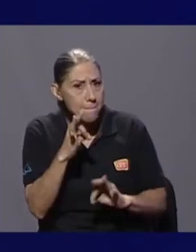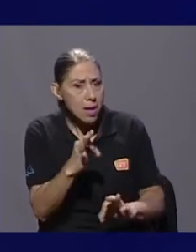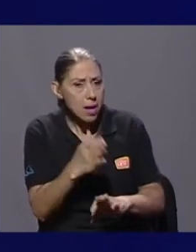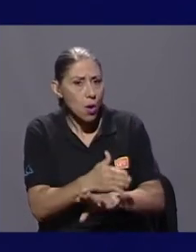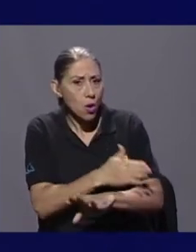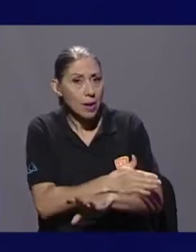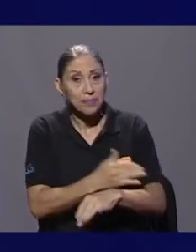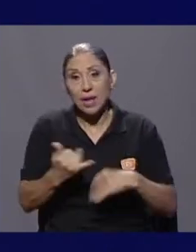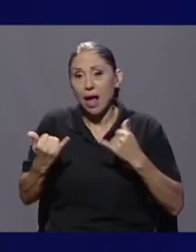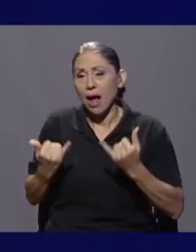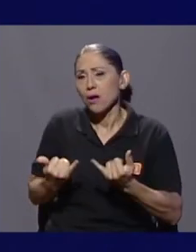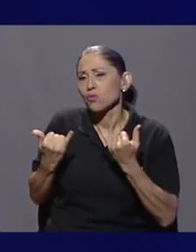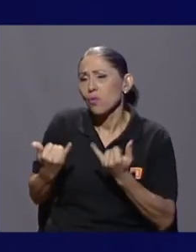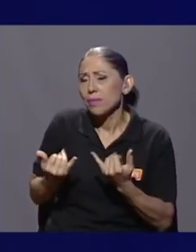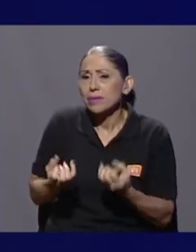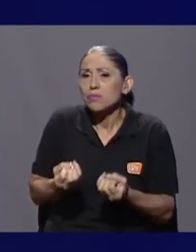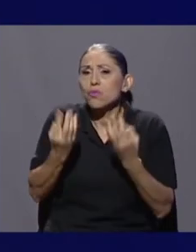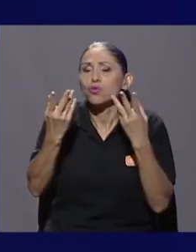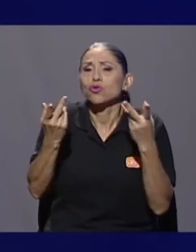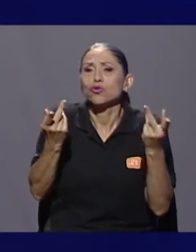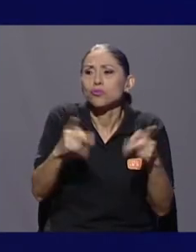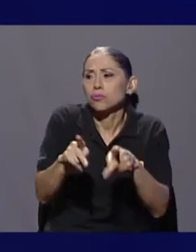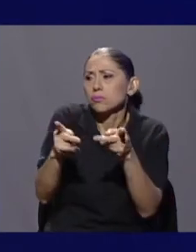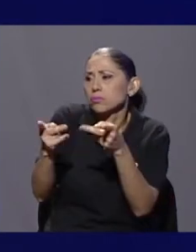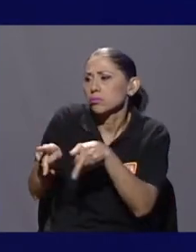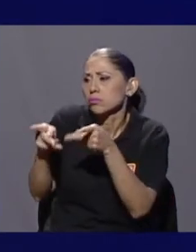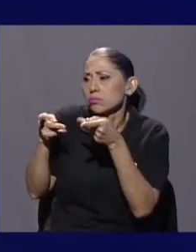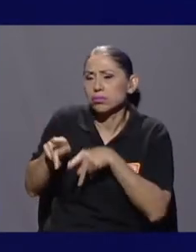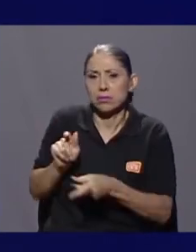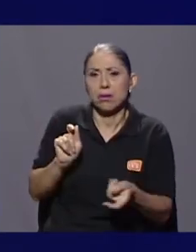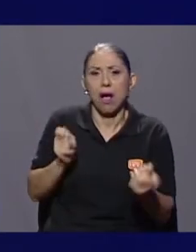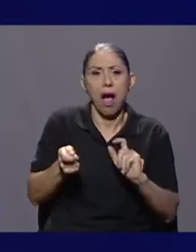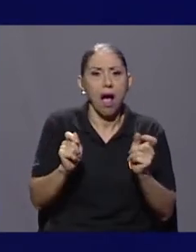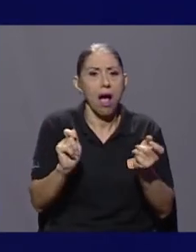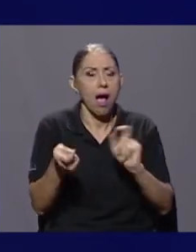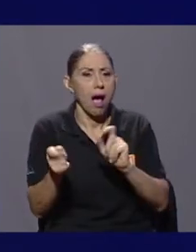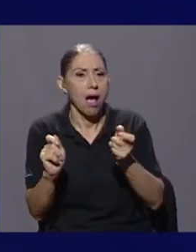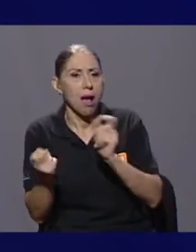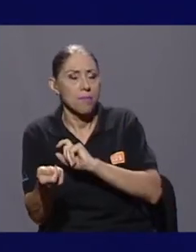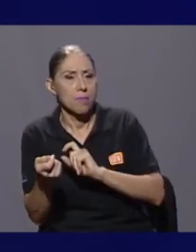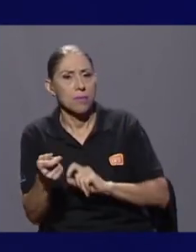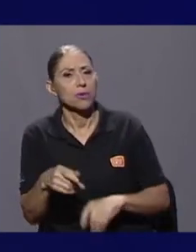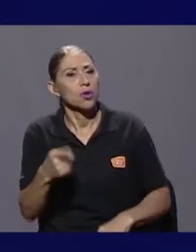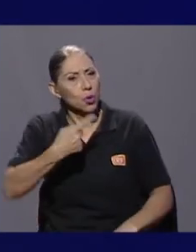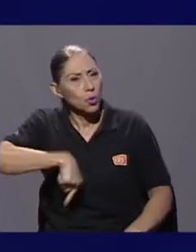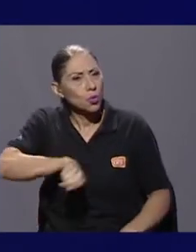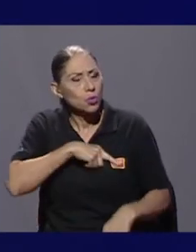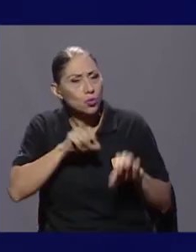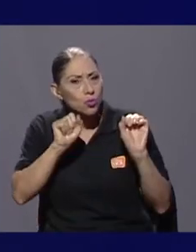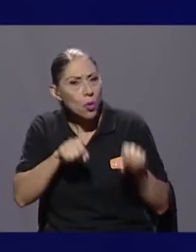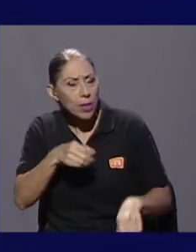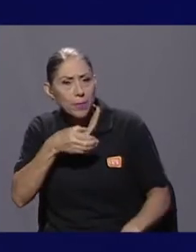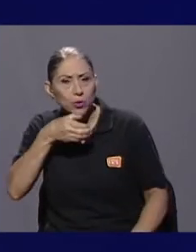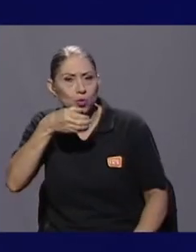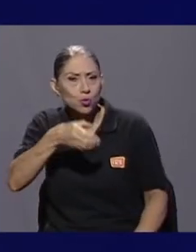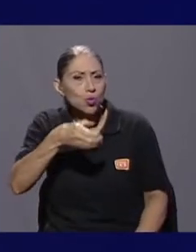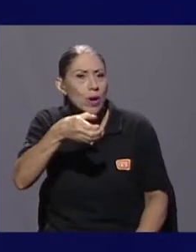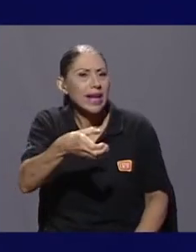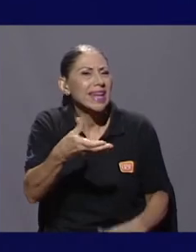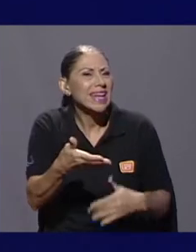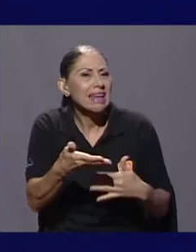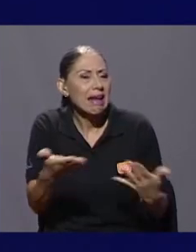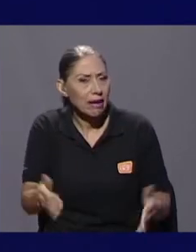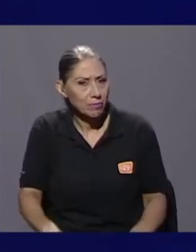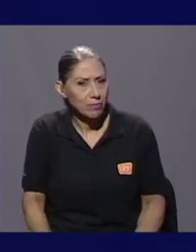cambios que está viviendo el país, ¿qué podríamos sugerir o podríamos de alguna forma